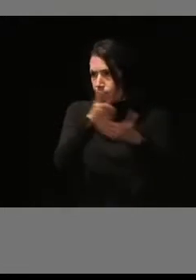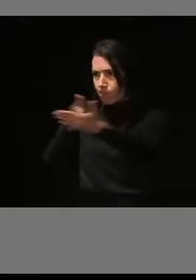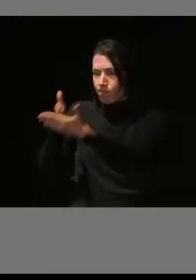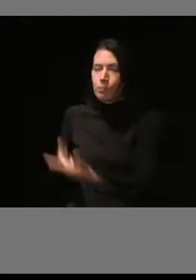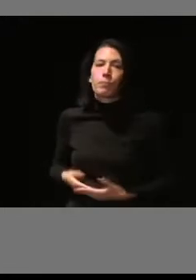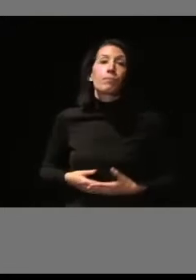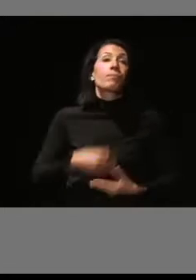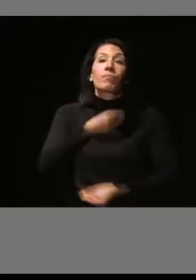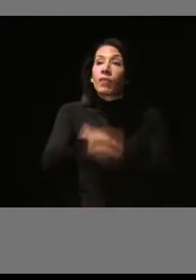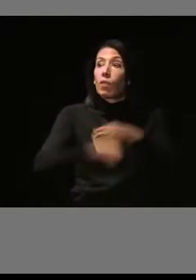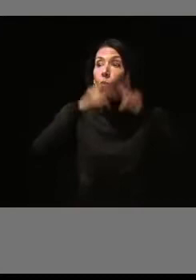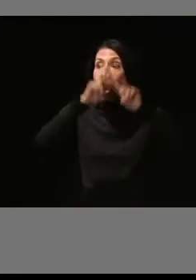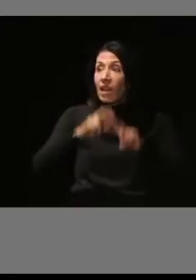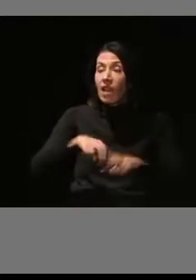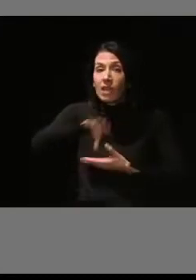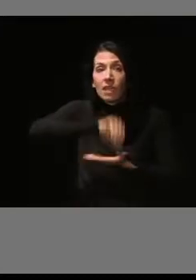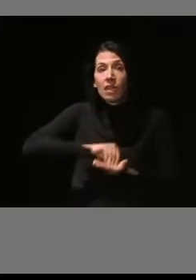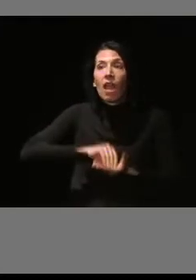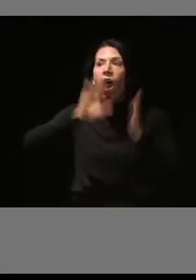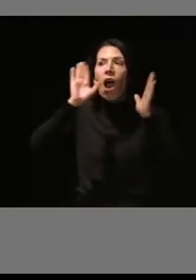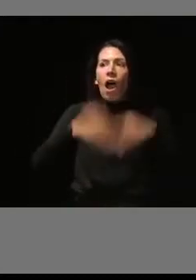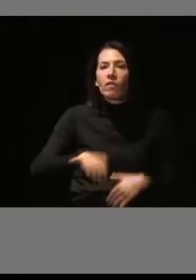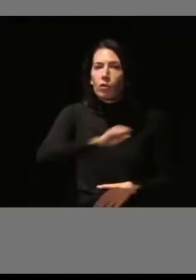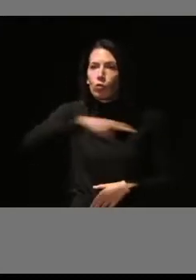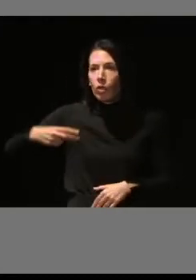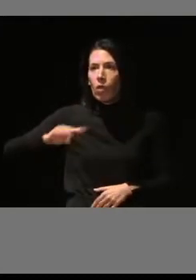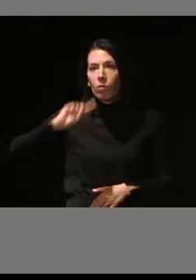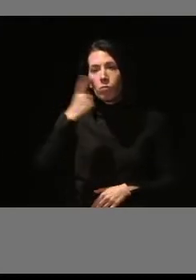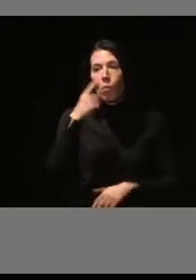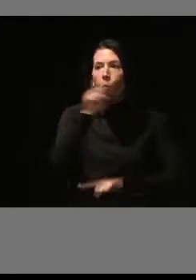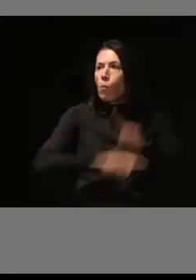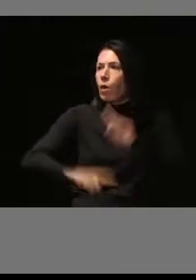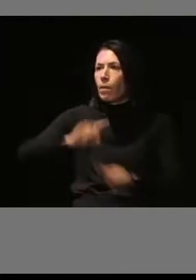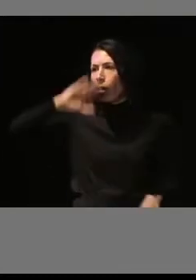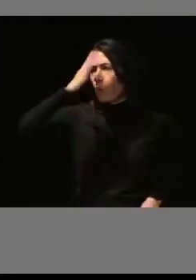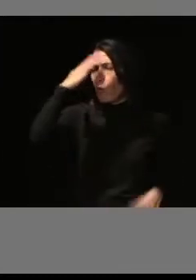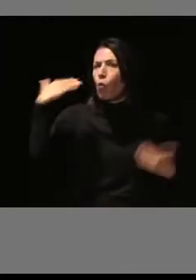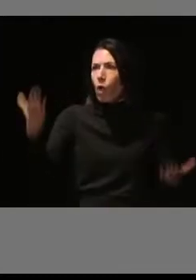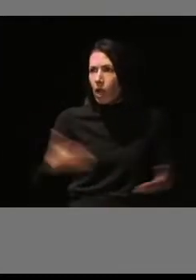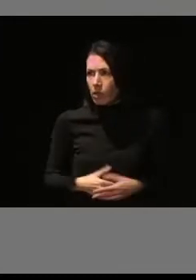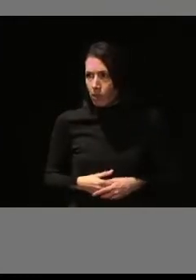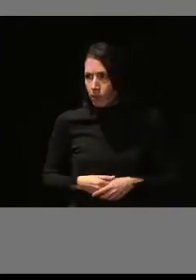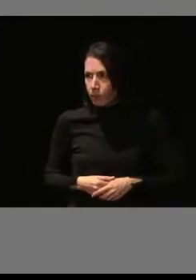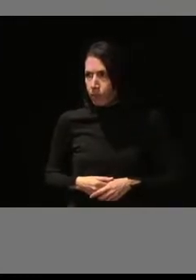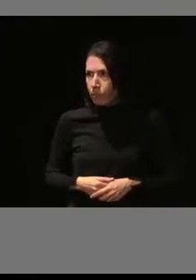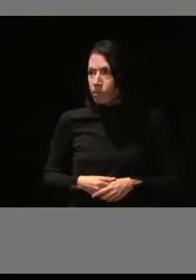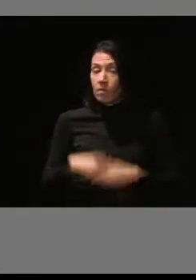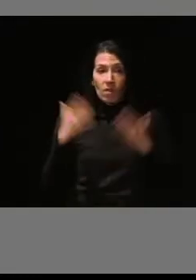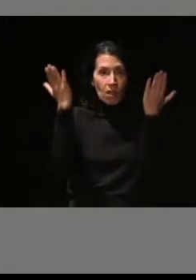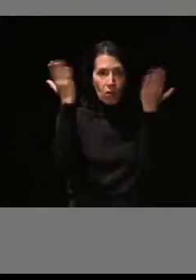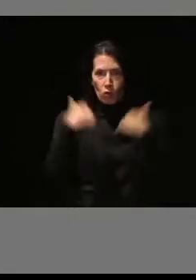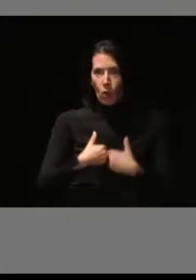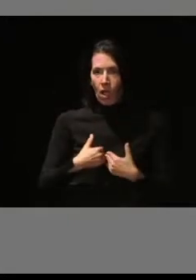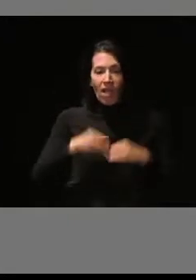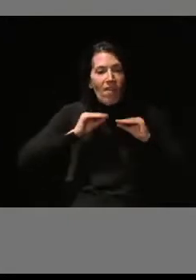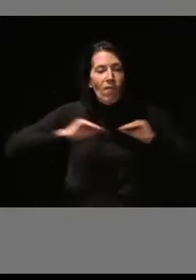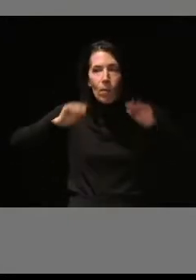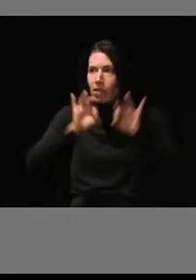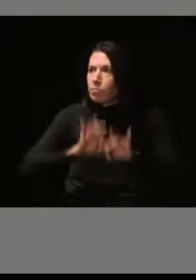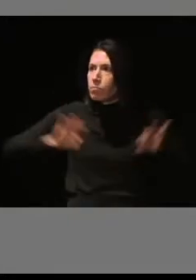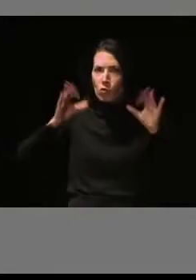Hicimos un análisis y qué problemática detectamos. Lo primero, la falta de una formación